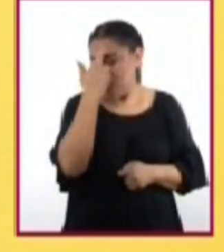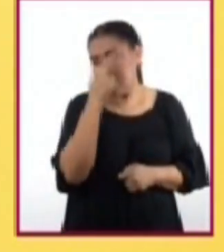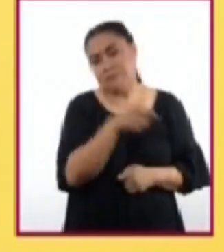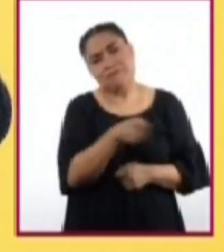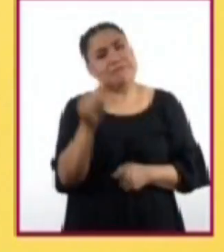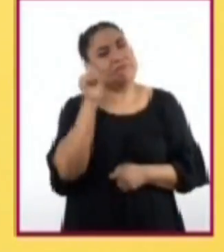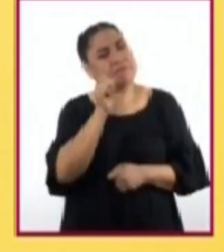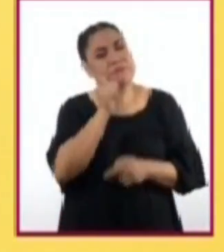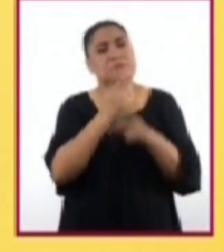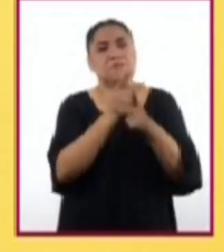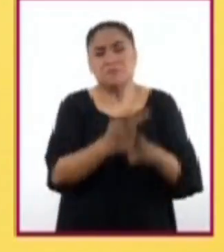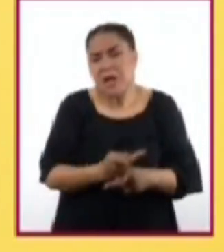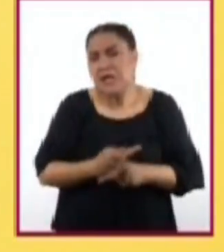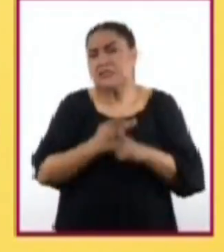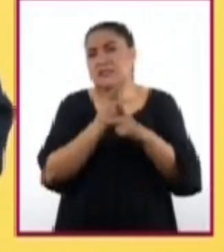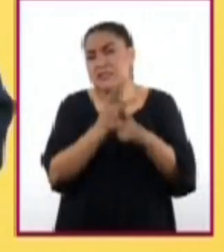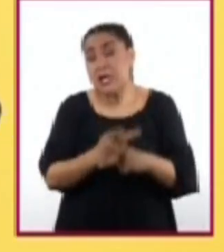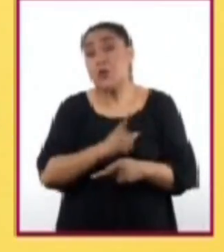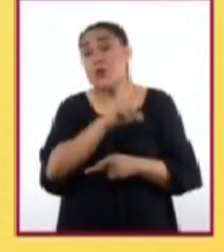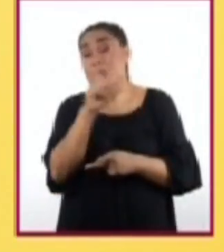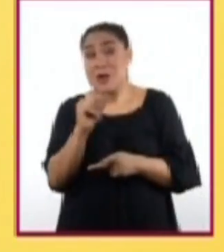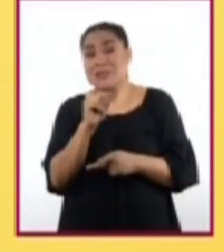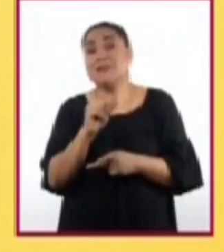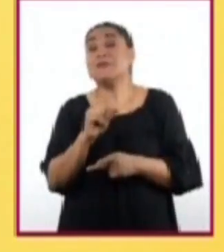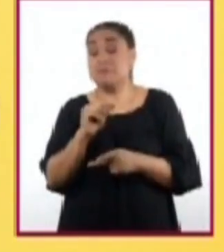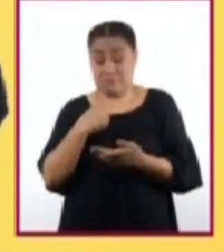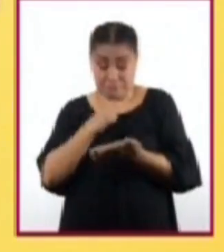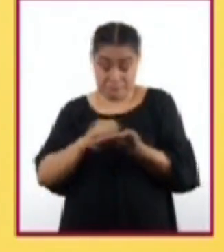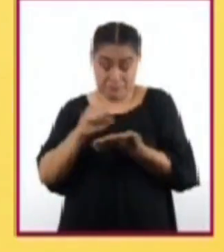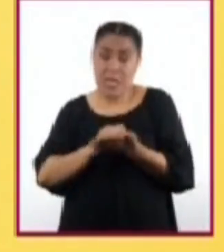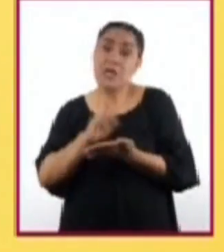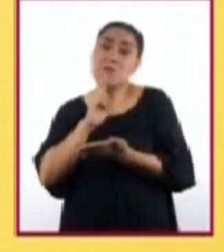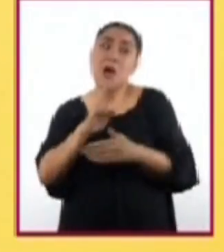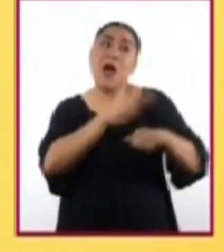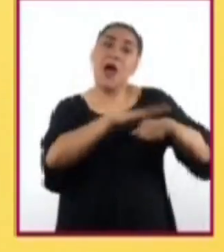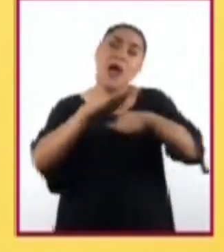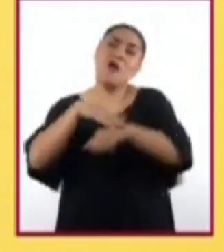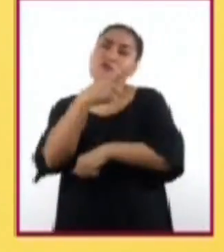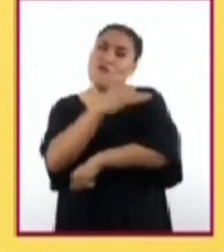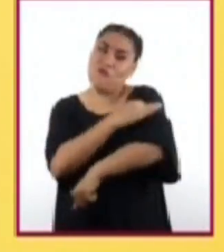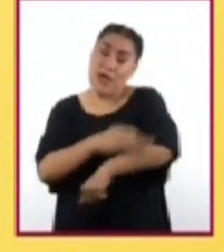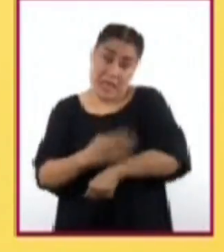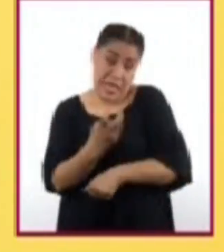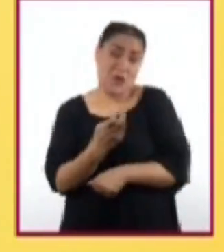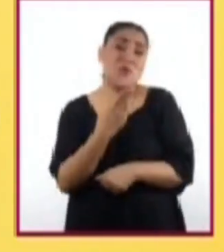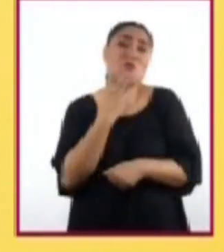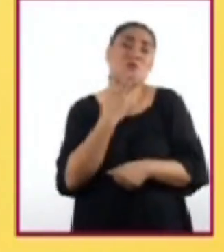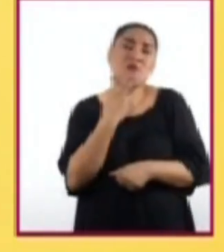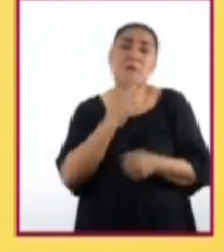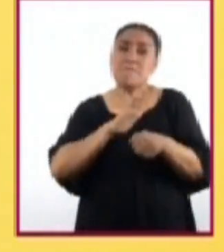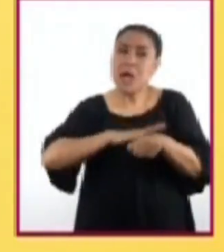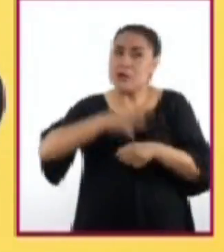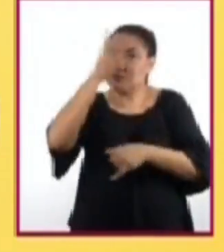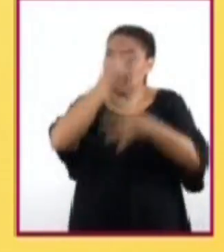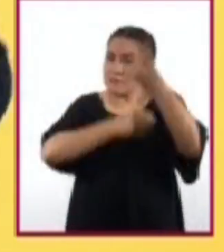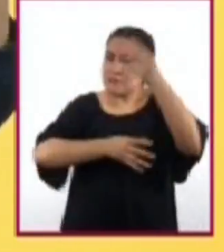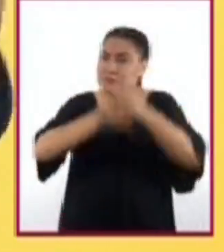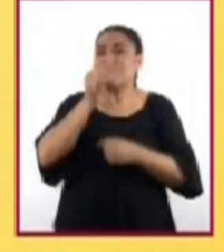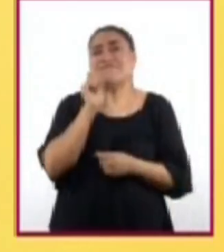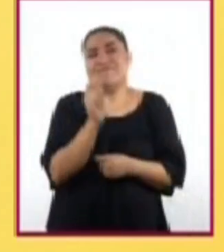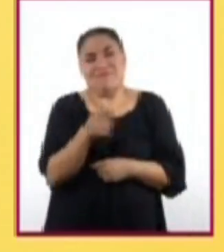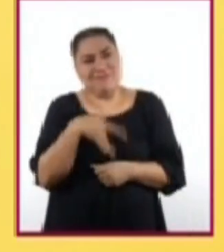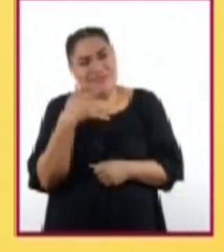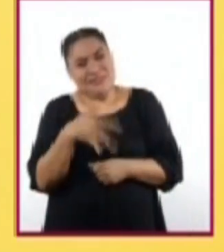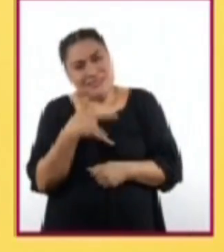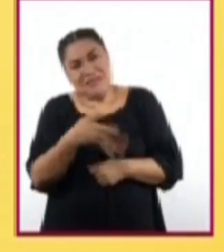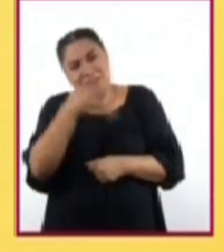paciente y compartir tus respuestas con tu familia. Estas herramientas siempre van a enriquecer mucho tu aprendizaje. Sobre lo que